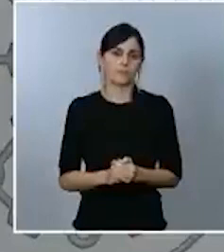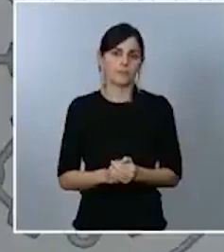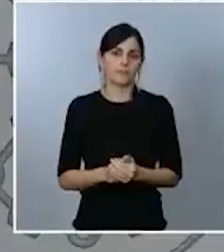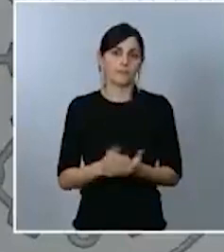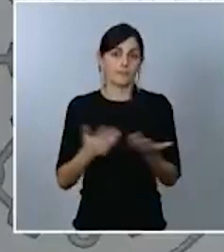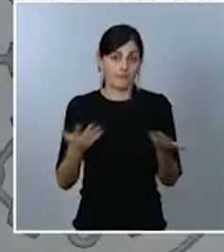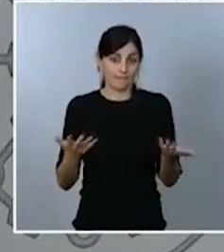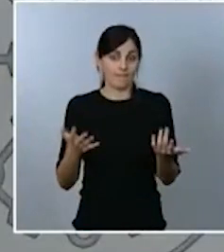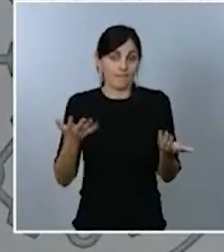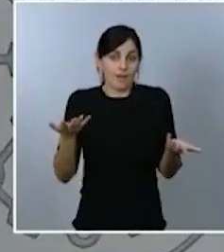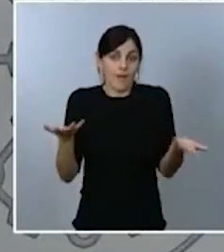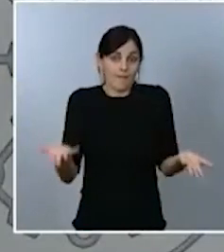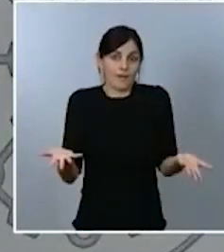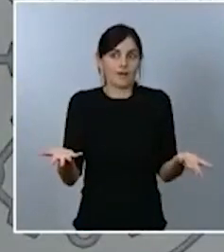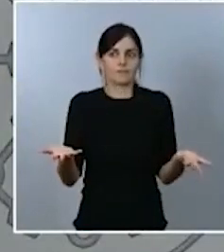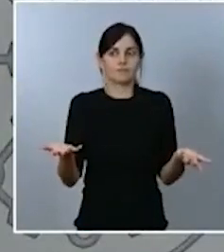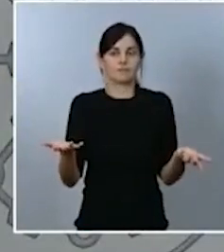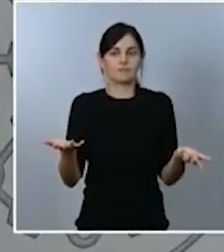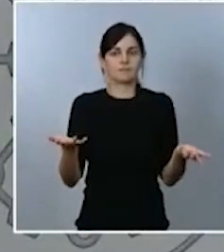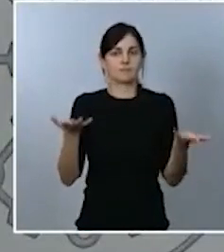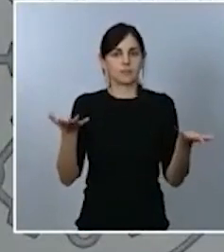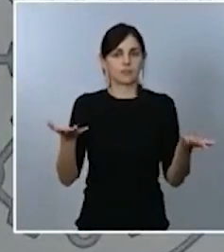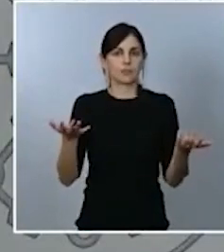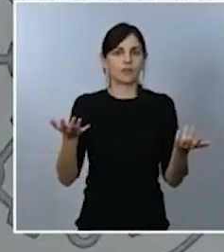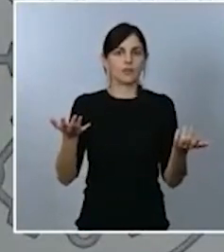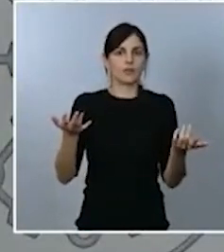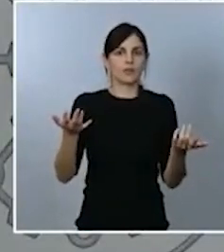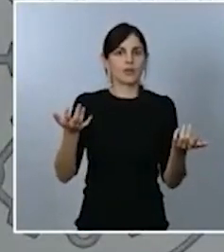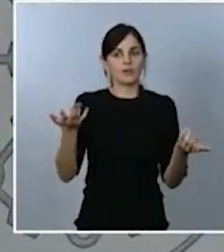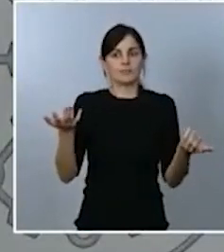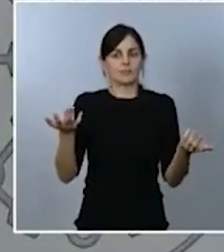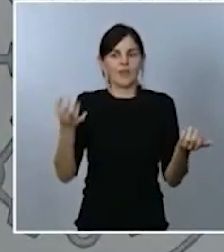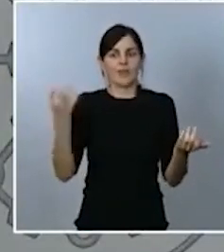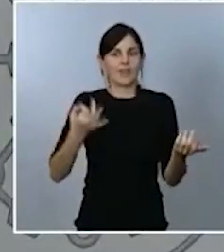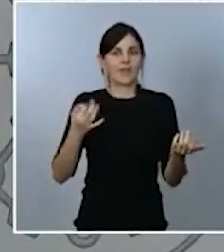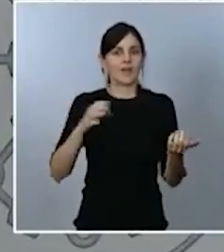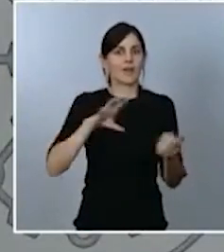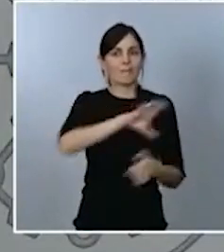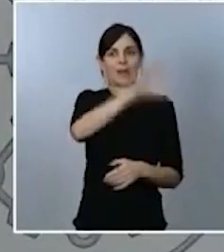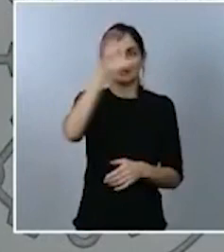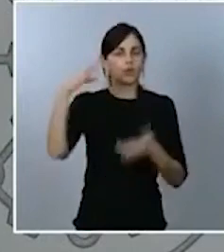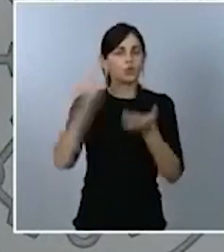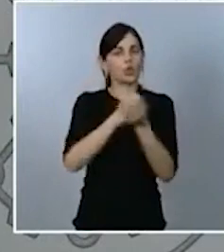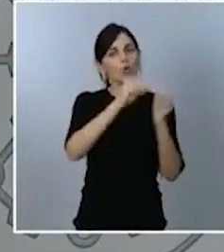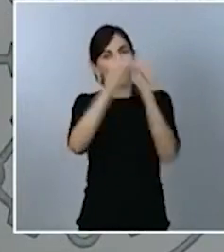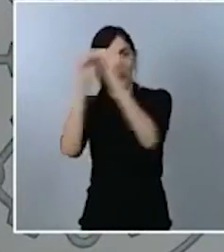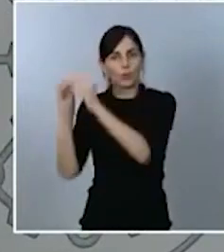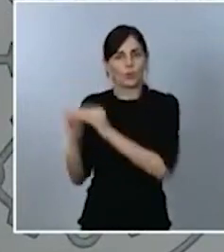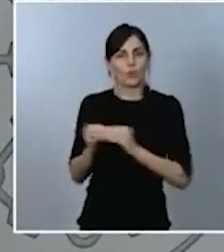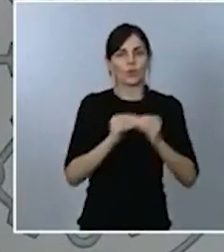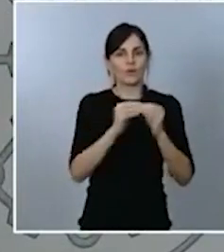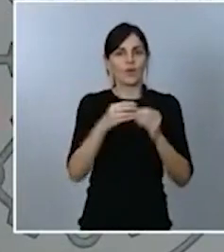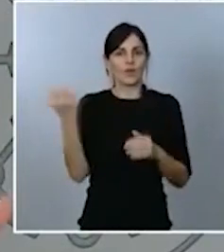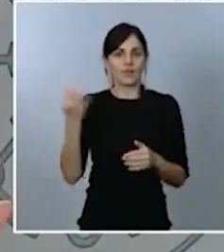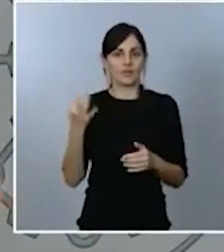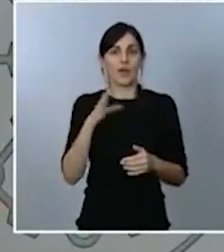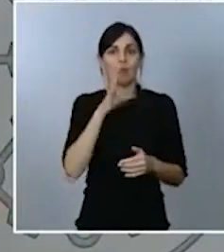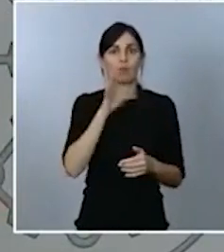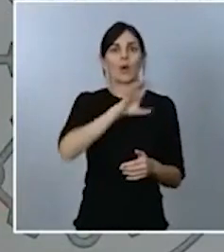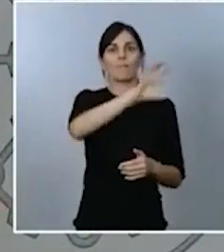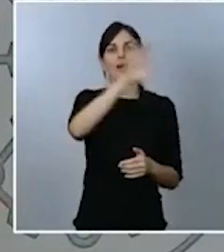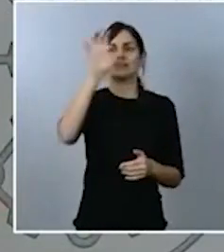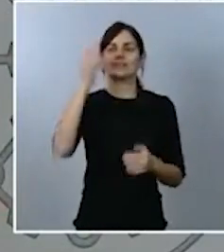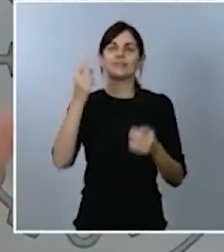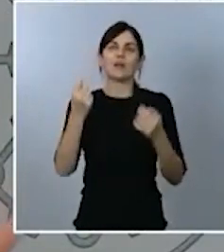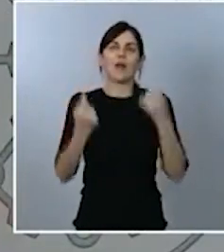sea una circunstancia que no tenga distingo entre los diferentes países en relación a que algunos decidan saltarse el